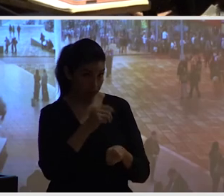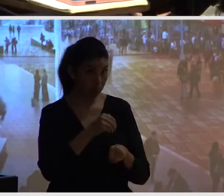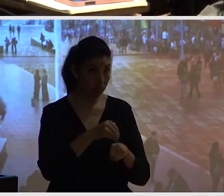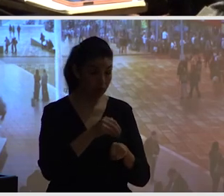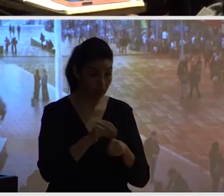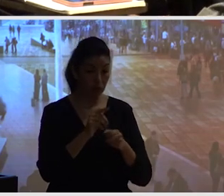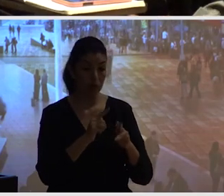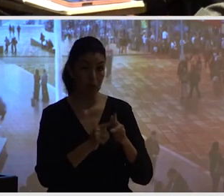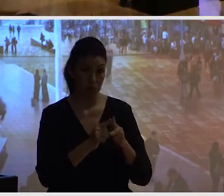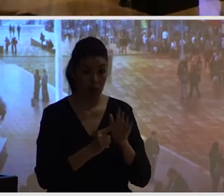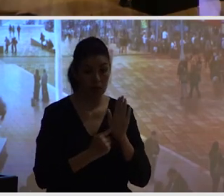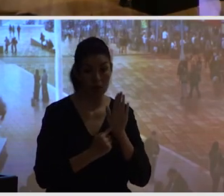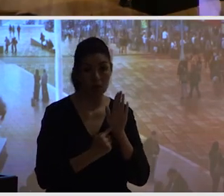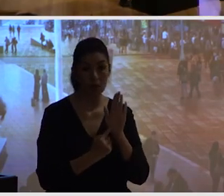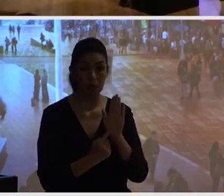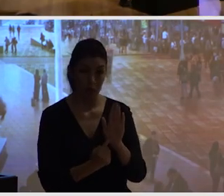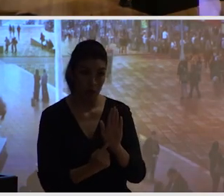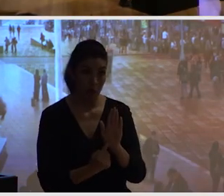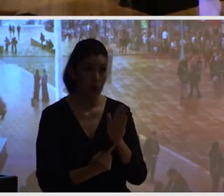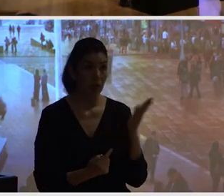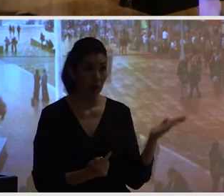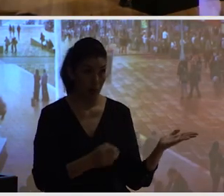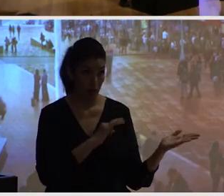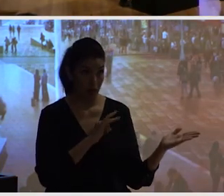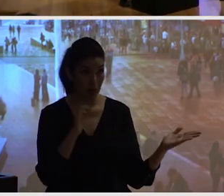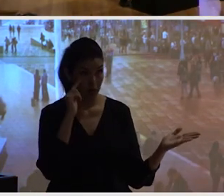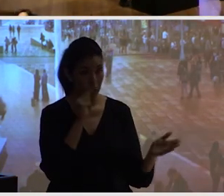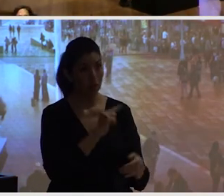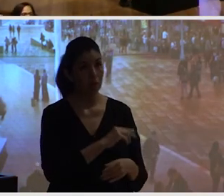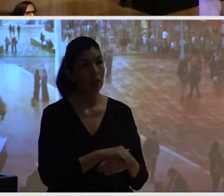demandas de la sociedad civil a la autoridad si